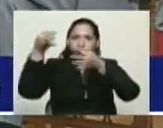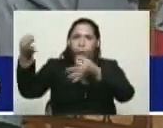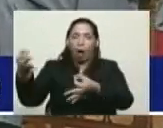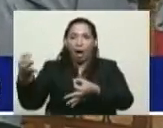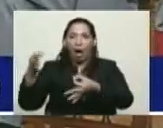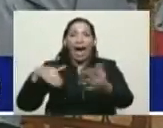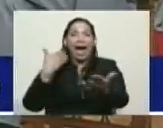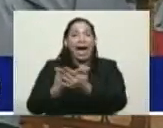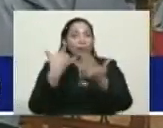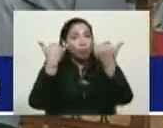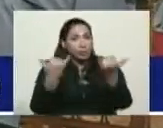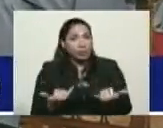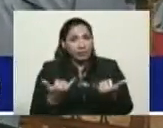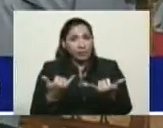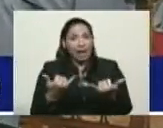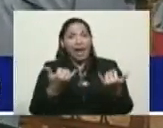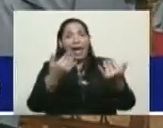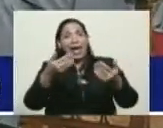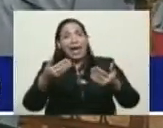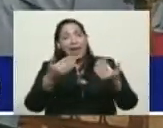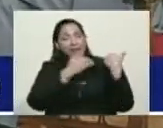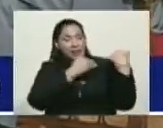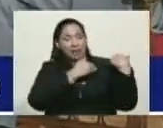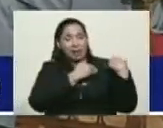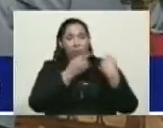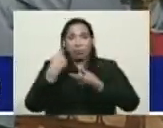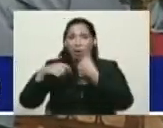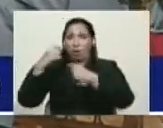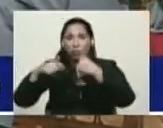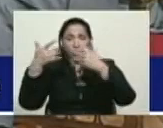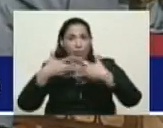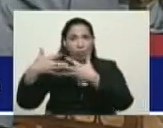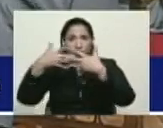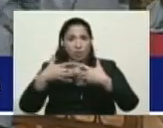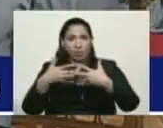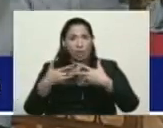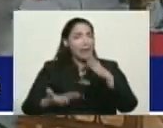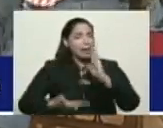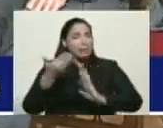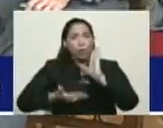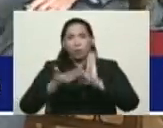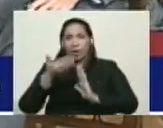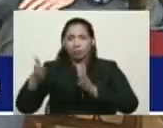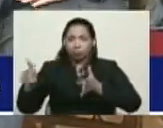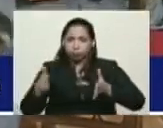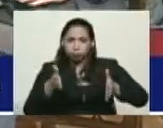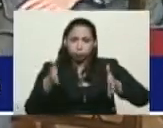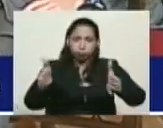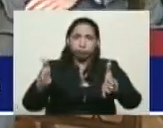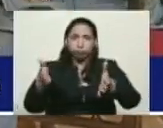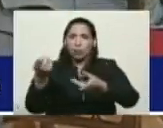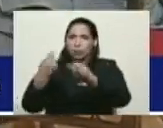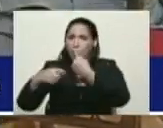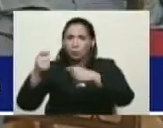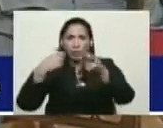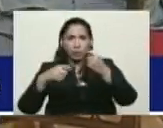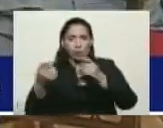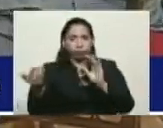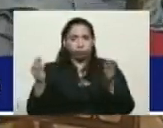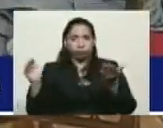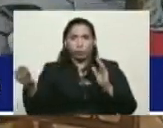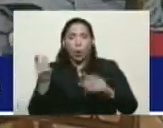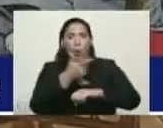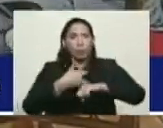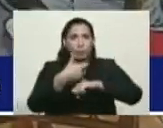negocios diciendo que es necesario pues establecer canales de comunicación entre ambos gobiernos. Esto pues